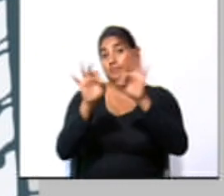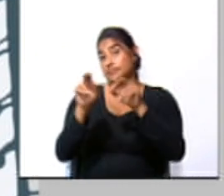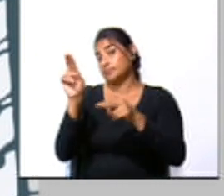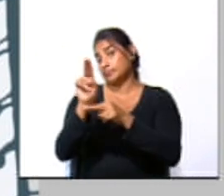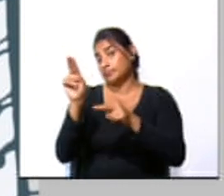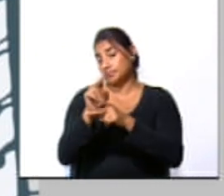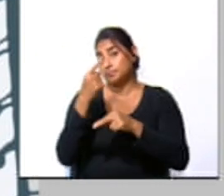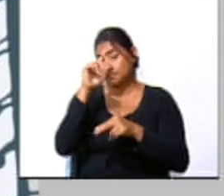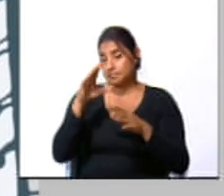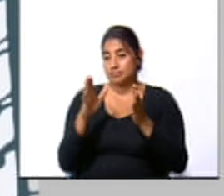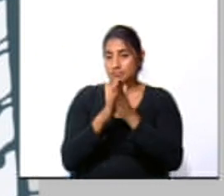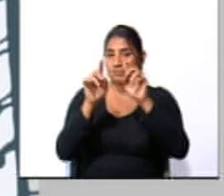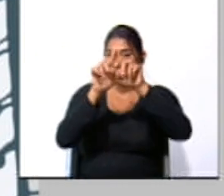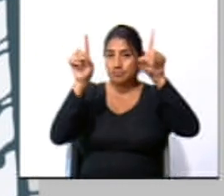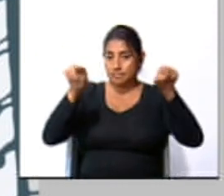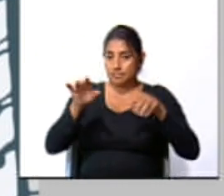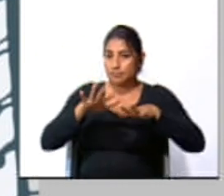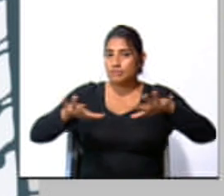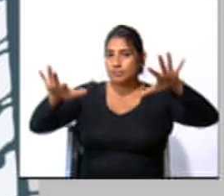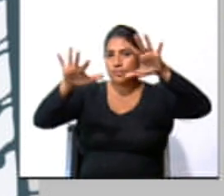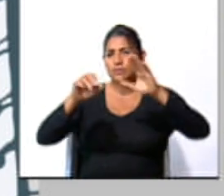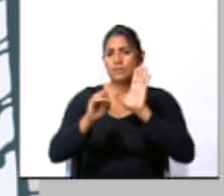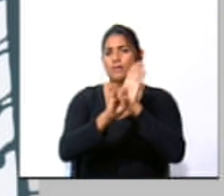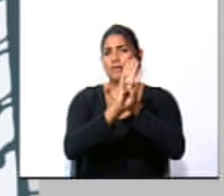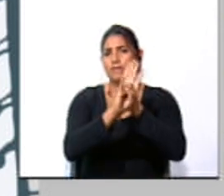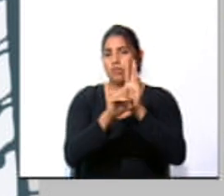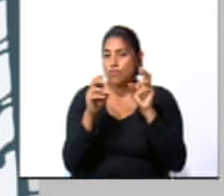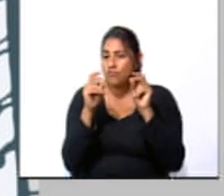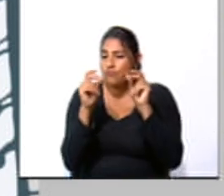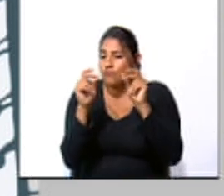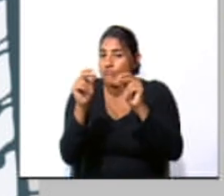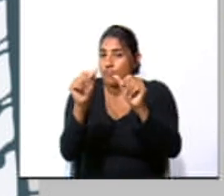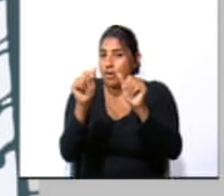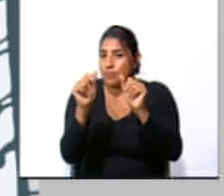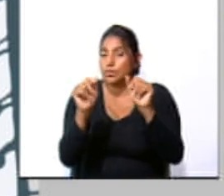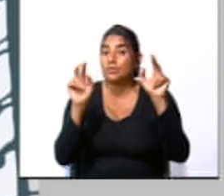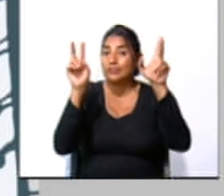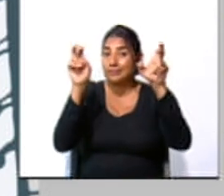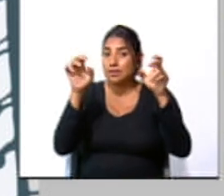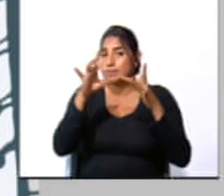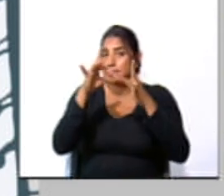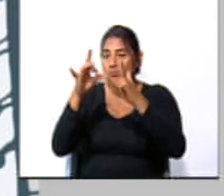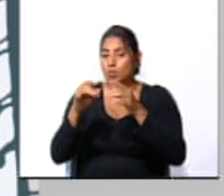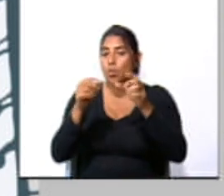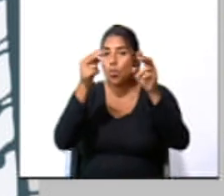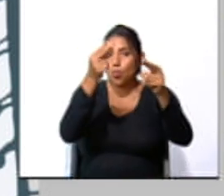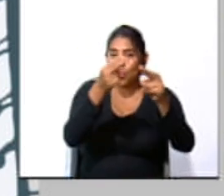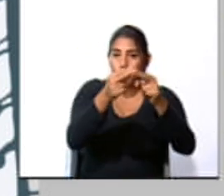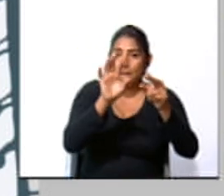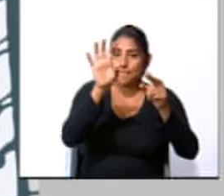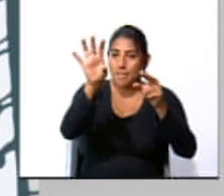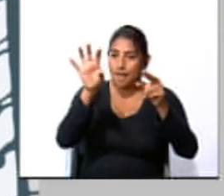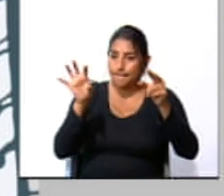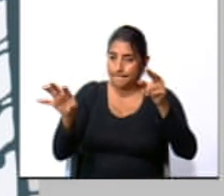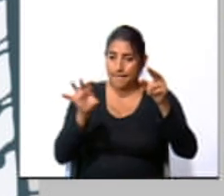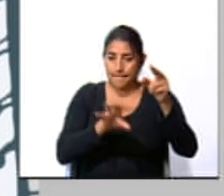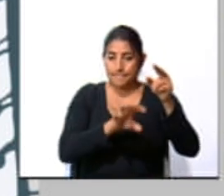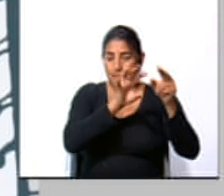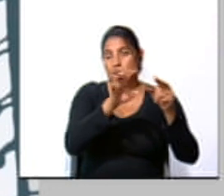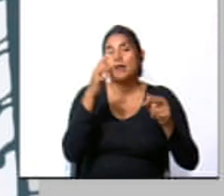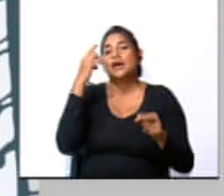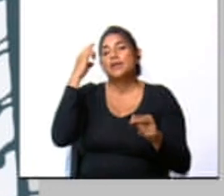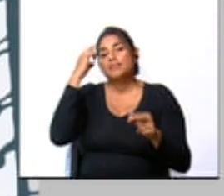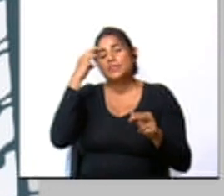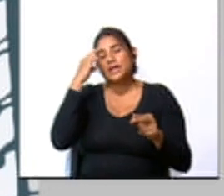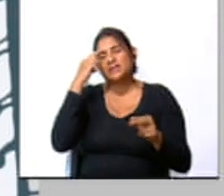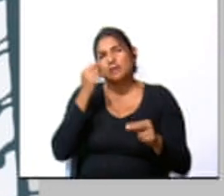no quedarte sin espacio en la hoja es identificar rápidamente los grandes temas y asignarles un espacio previo. Piensa que